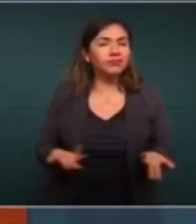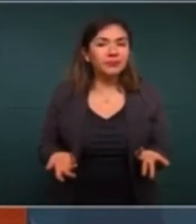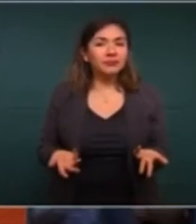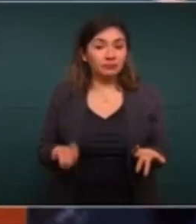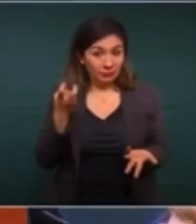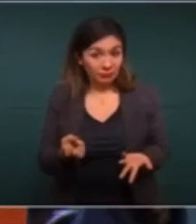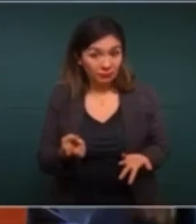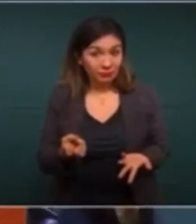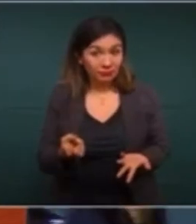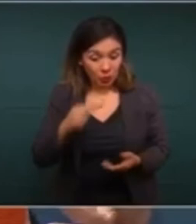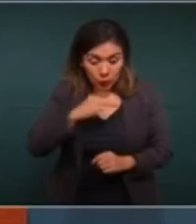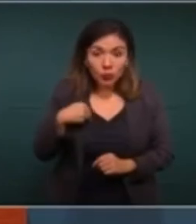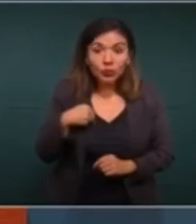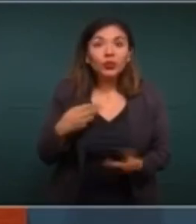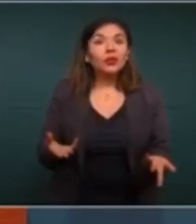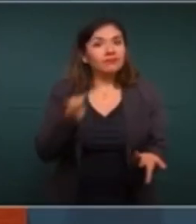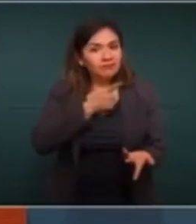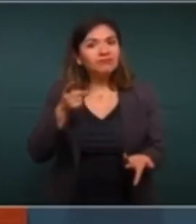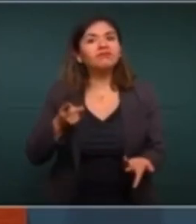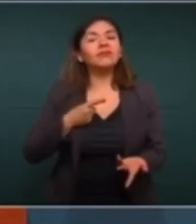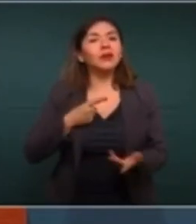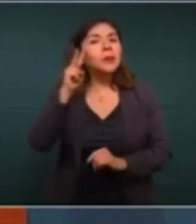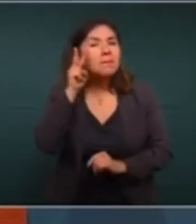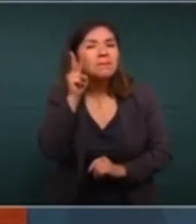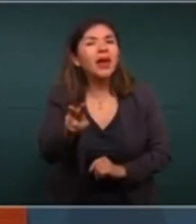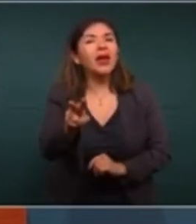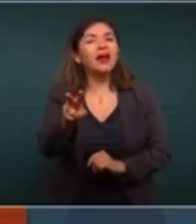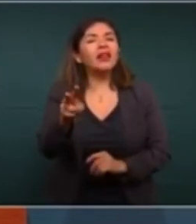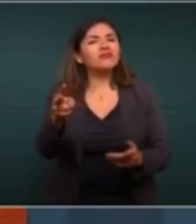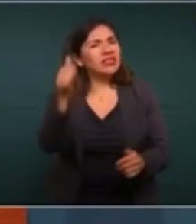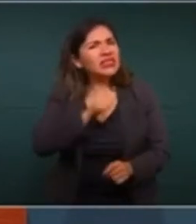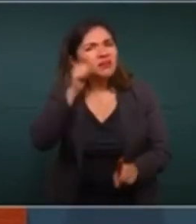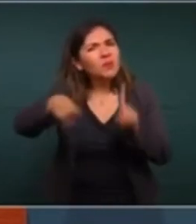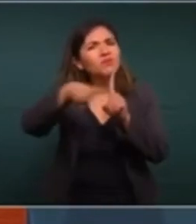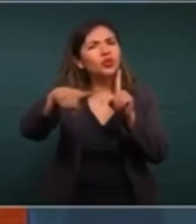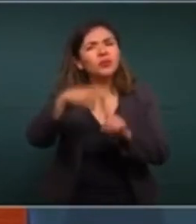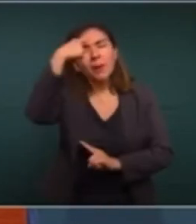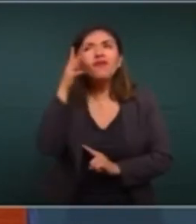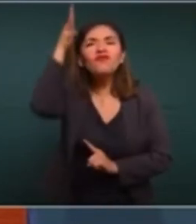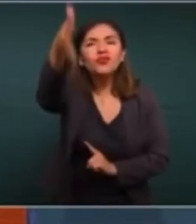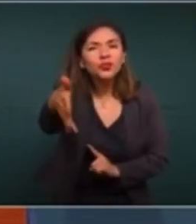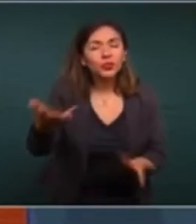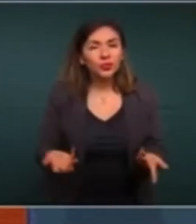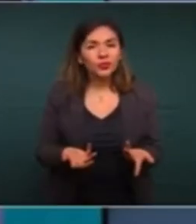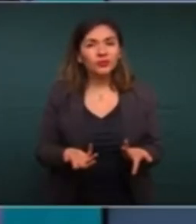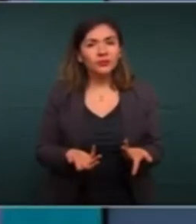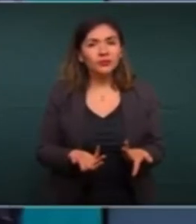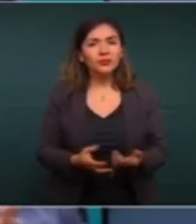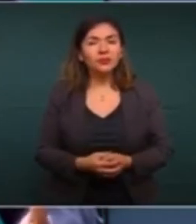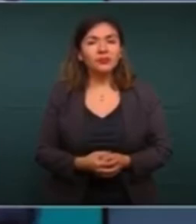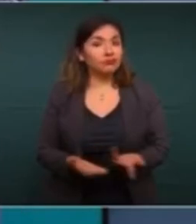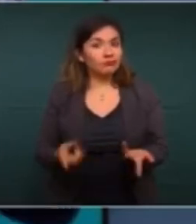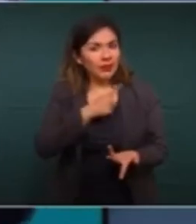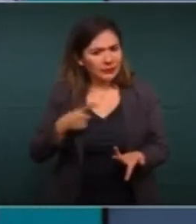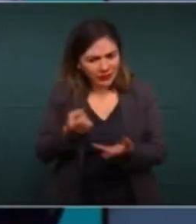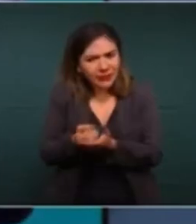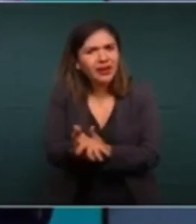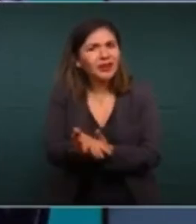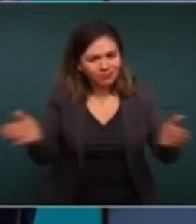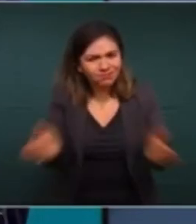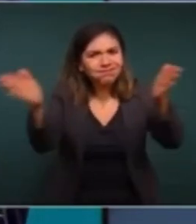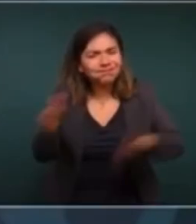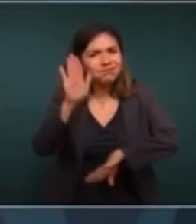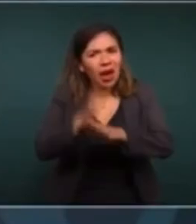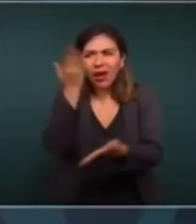Nosotros tenemos que ver con optimismo el futuro. Tenemos que salir adelante.